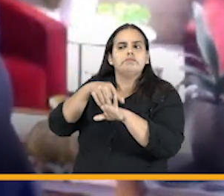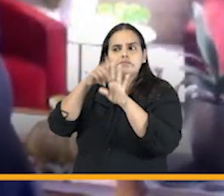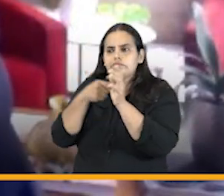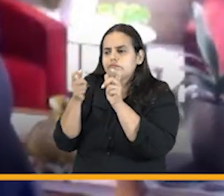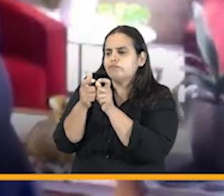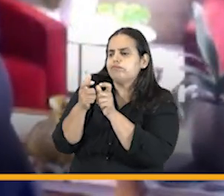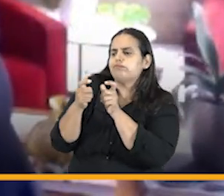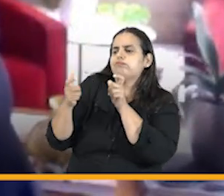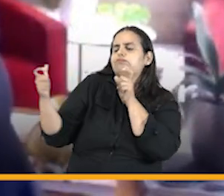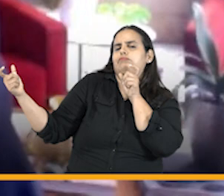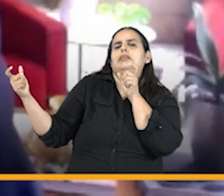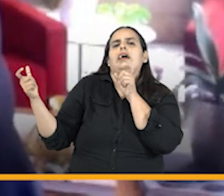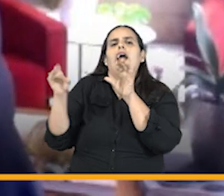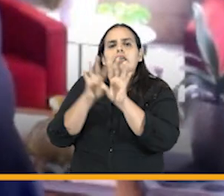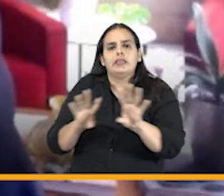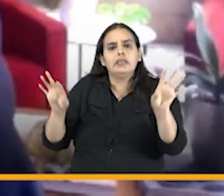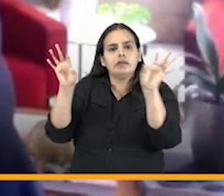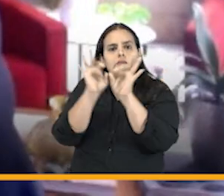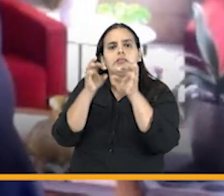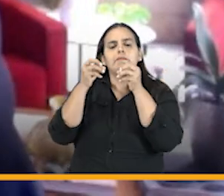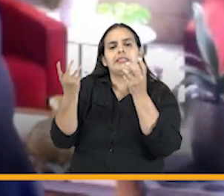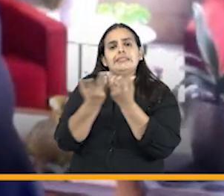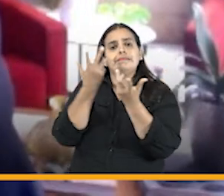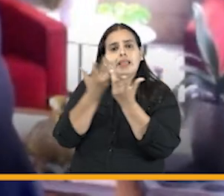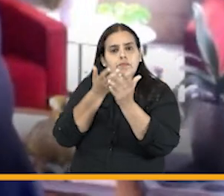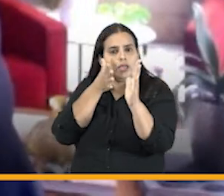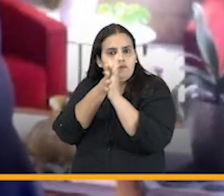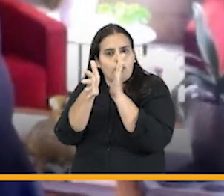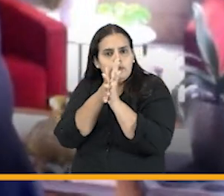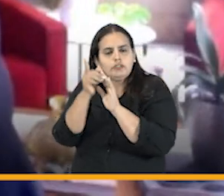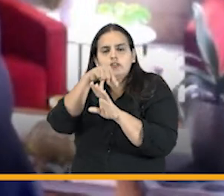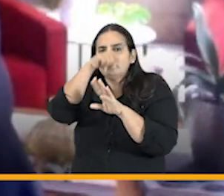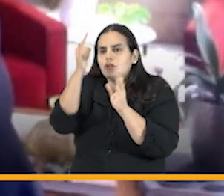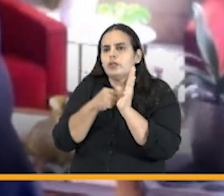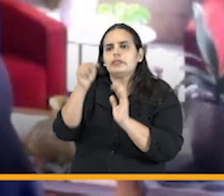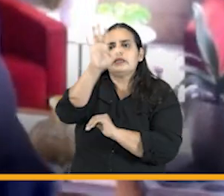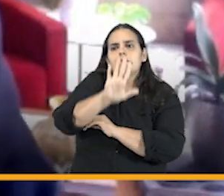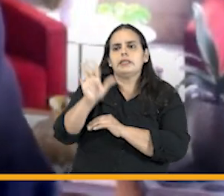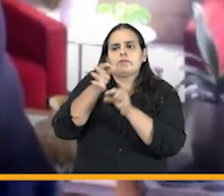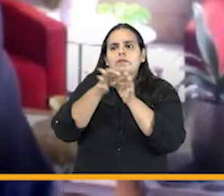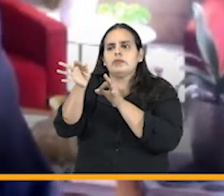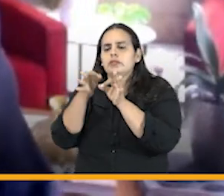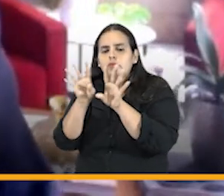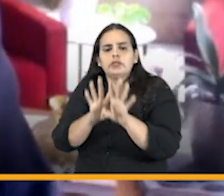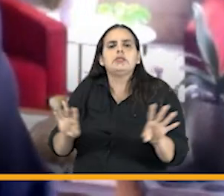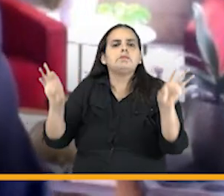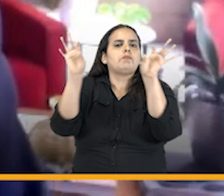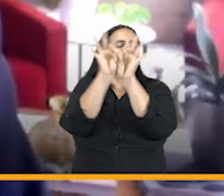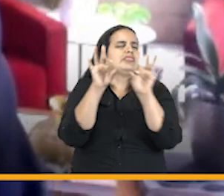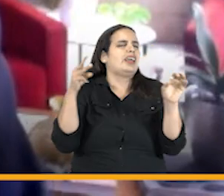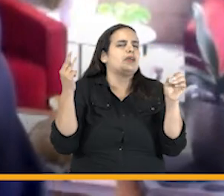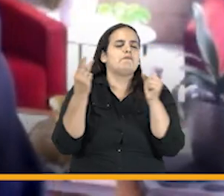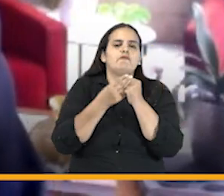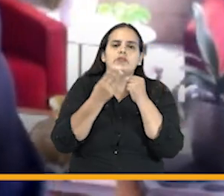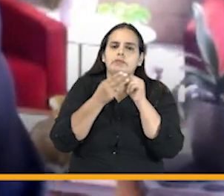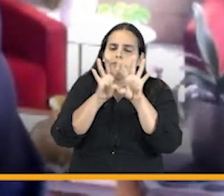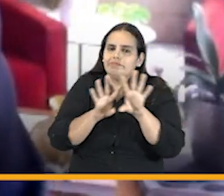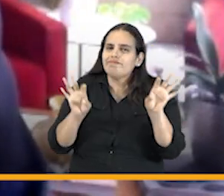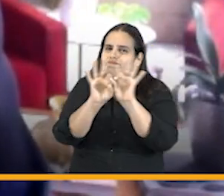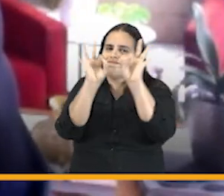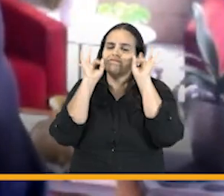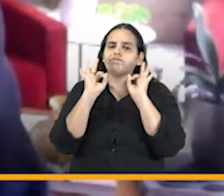ampliación del ICOG del sistema de información hacia los departamentos y municipios va a ser muy importante